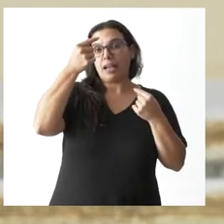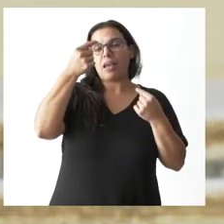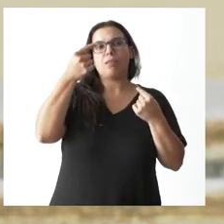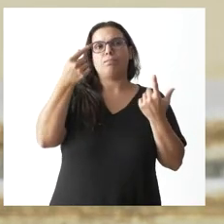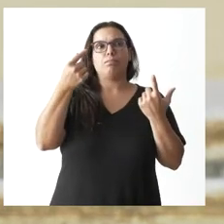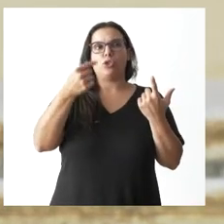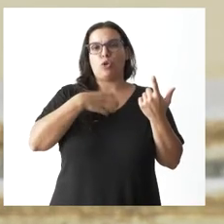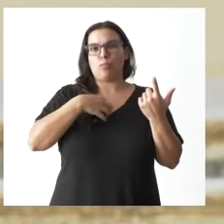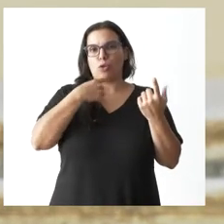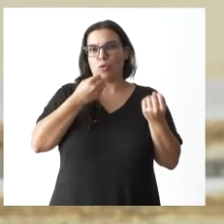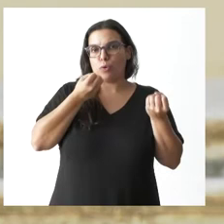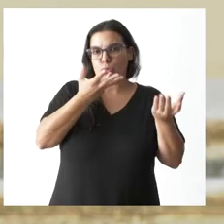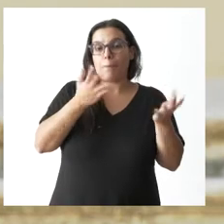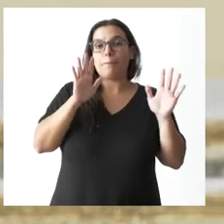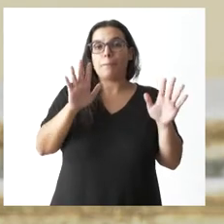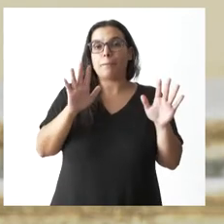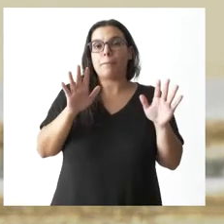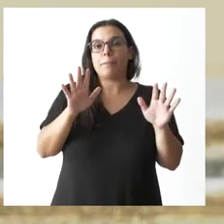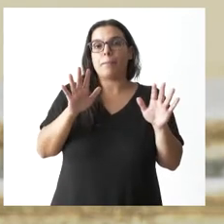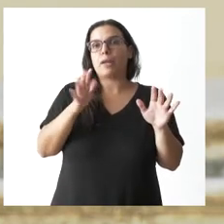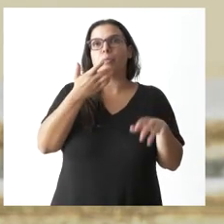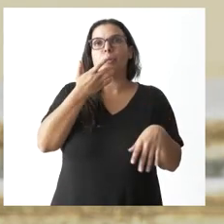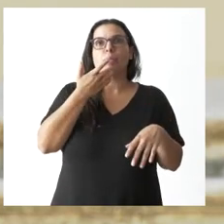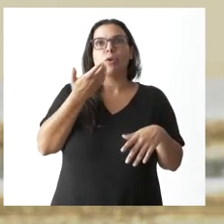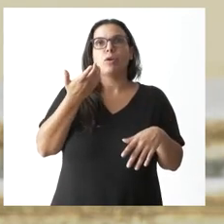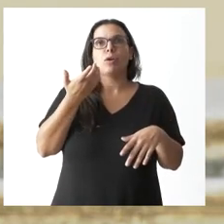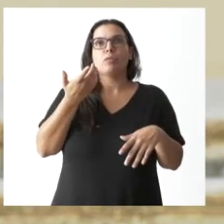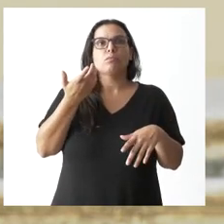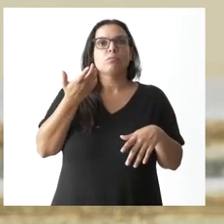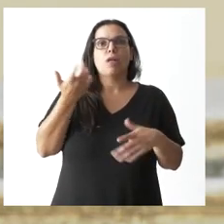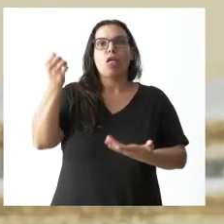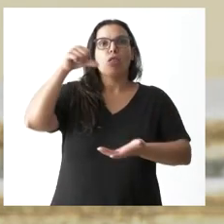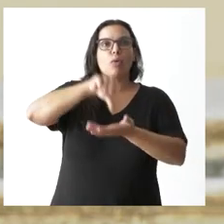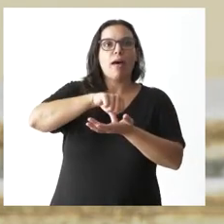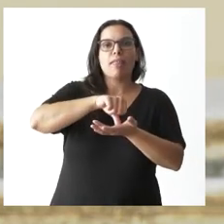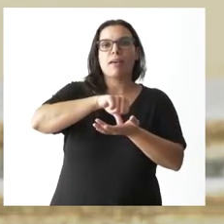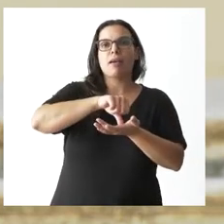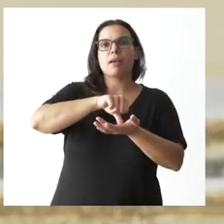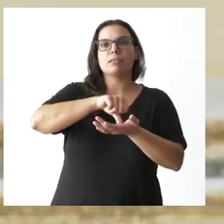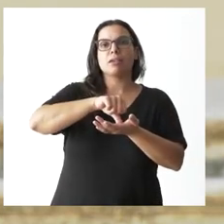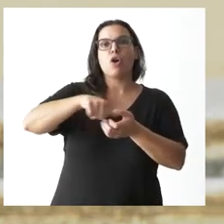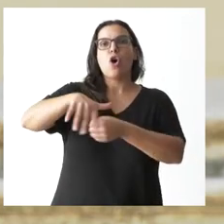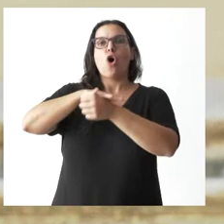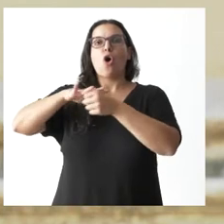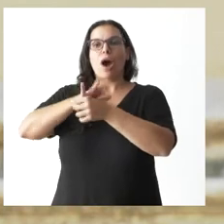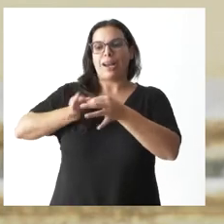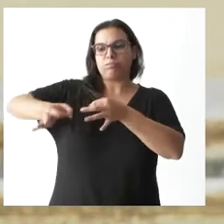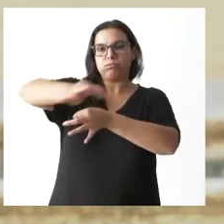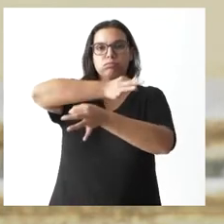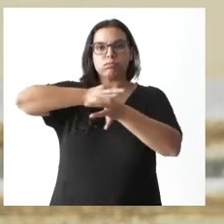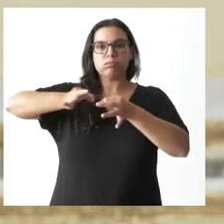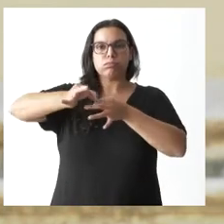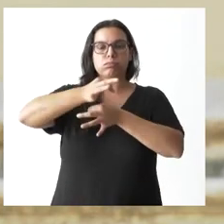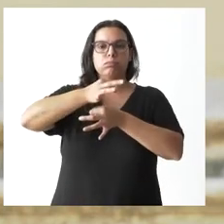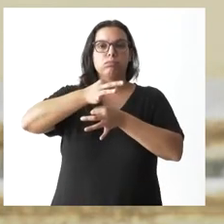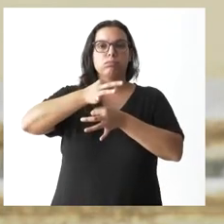facilitar pero sí quedan excluidos lo que es las ciudades y las áreas metropolitanas del